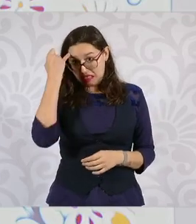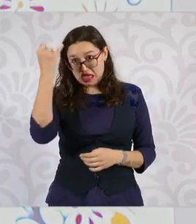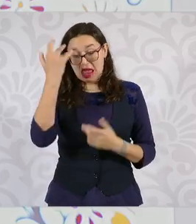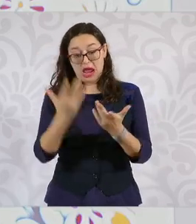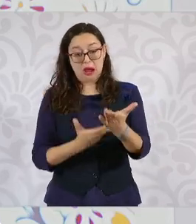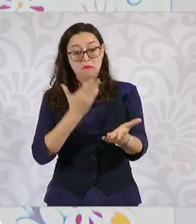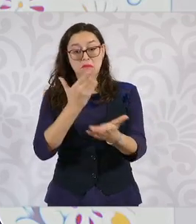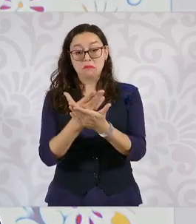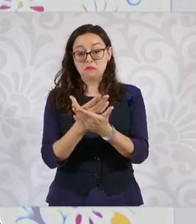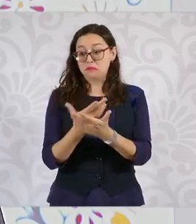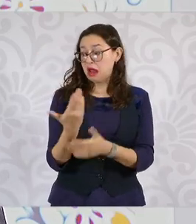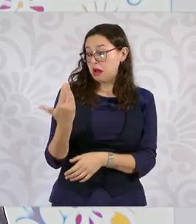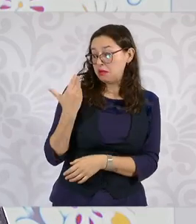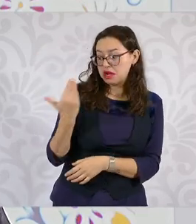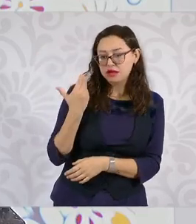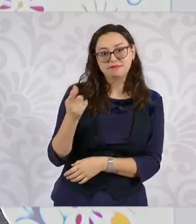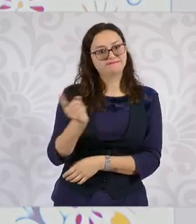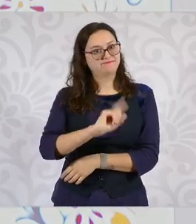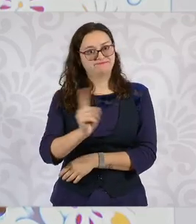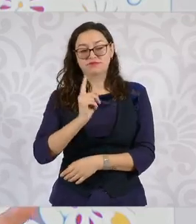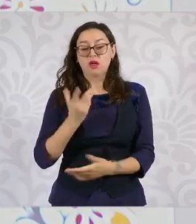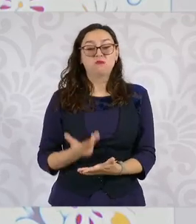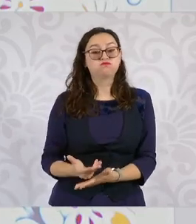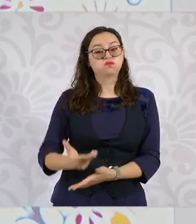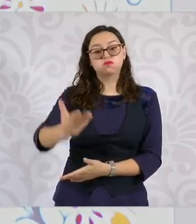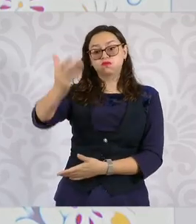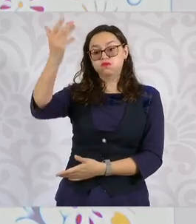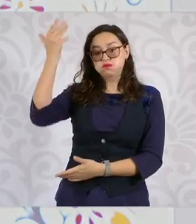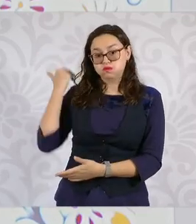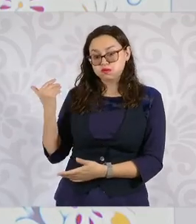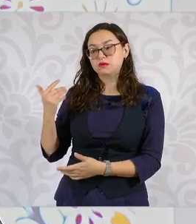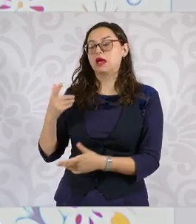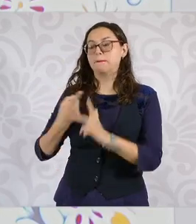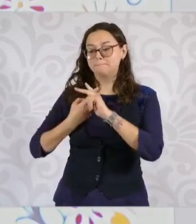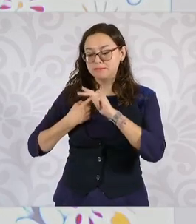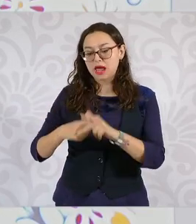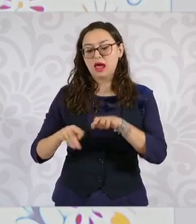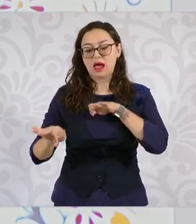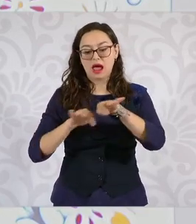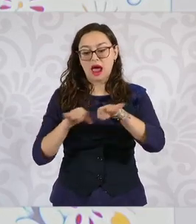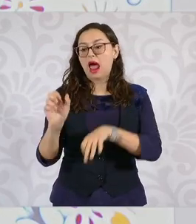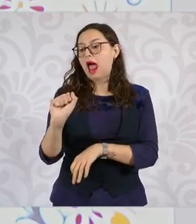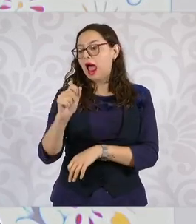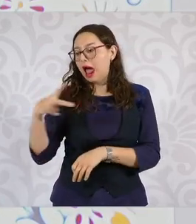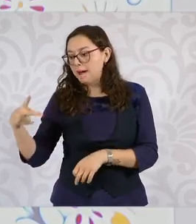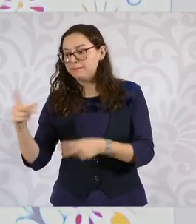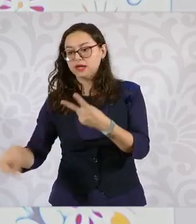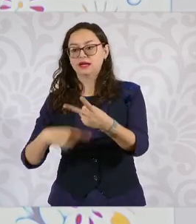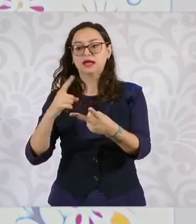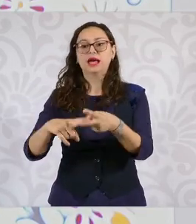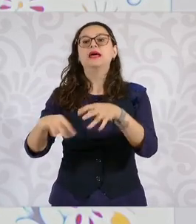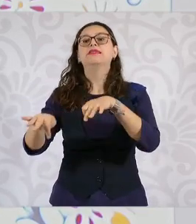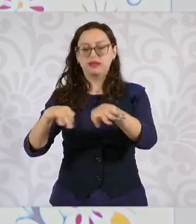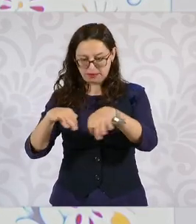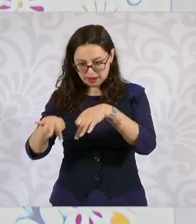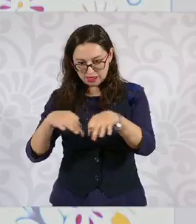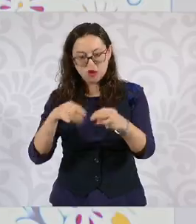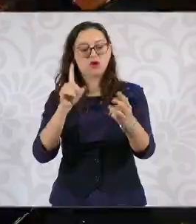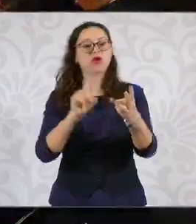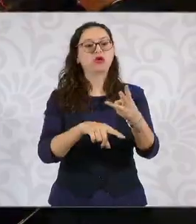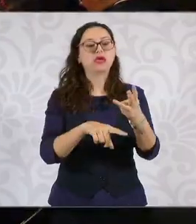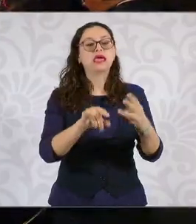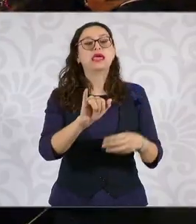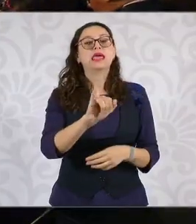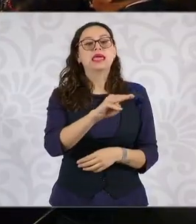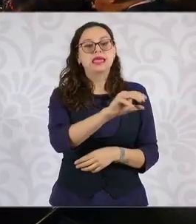con las plataformas y con las y los trabajadores y también con el IMSS, Infonavit. Entonces, el